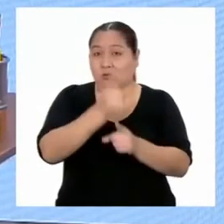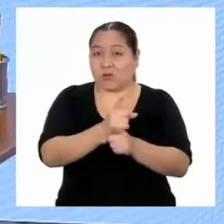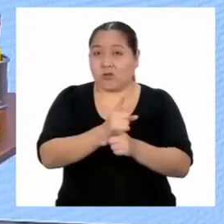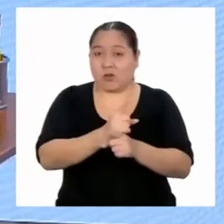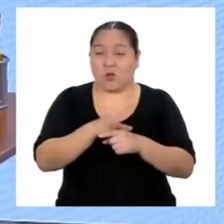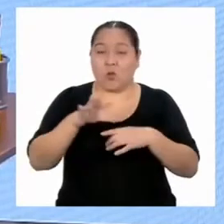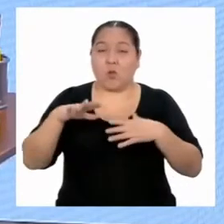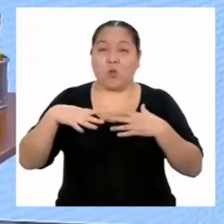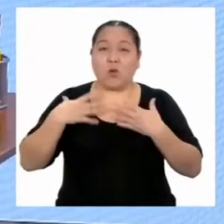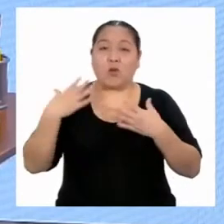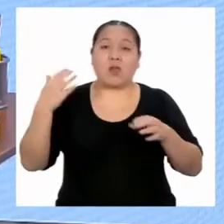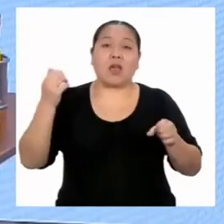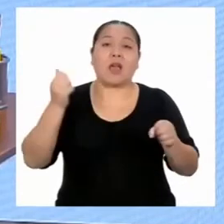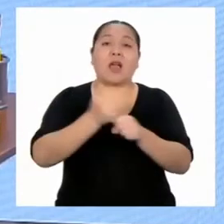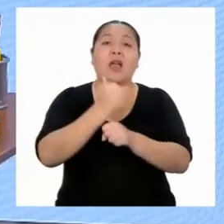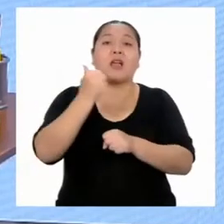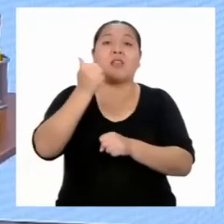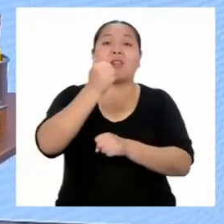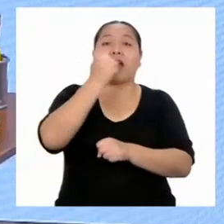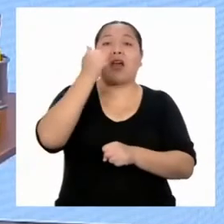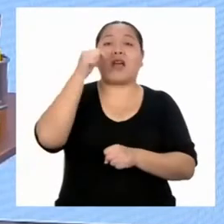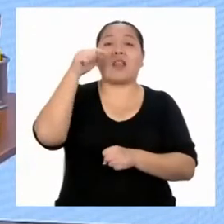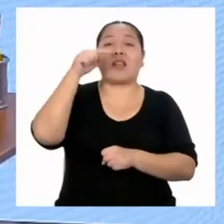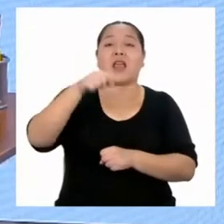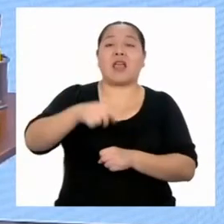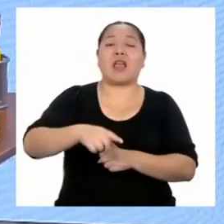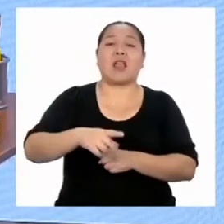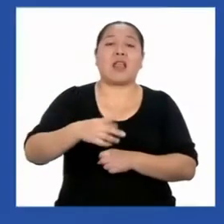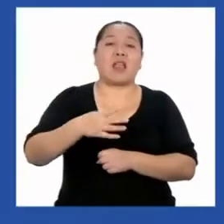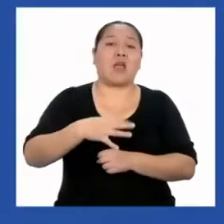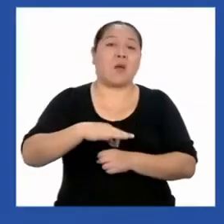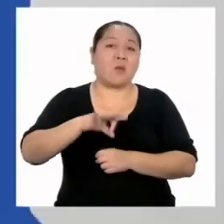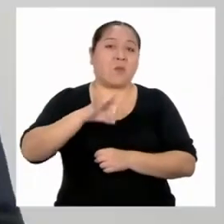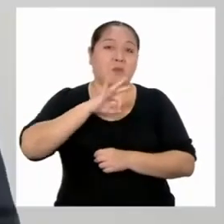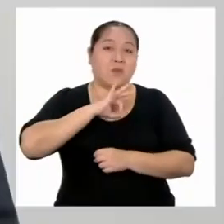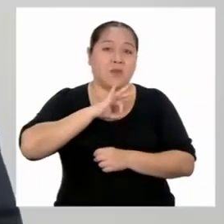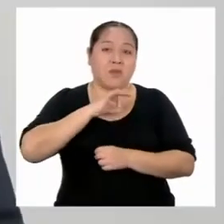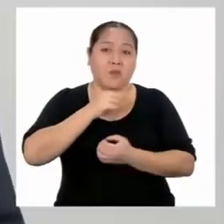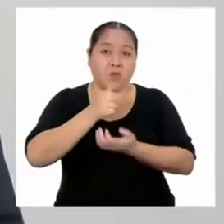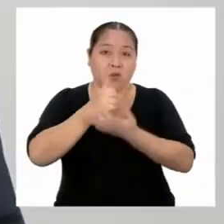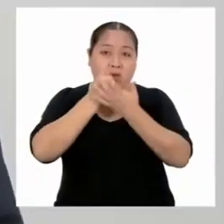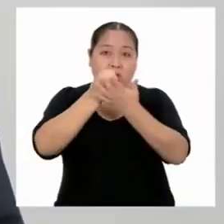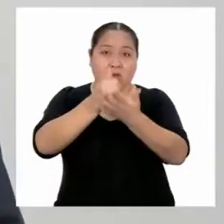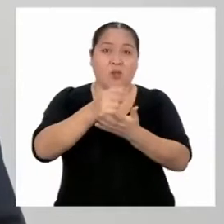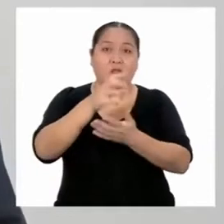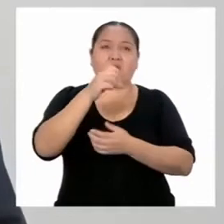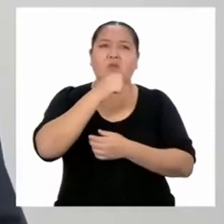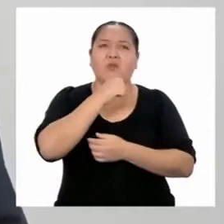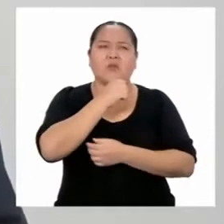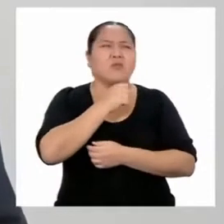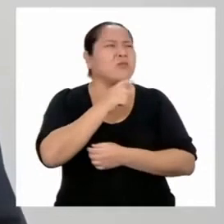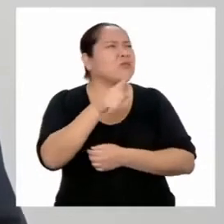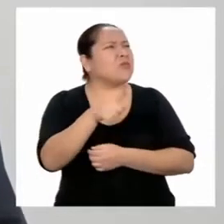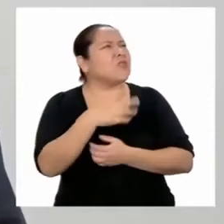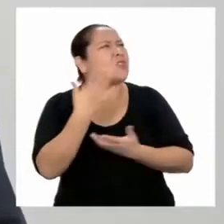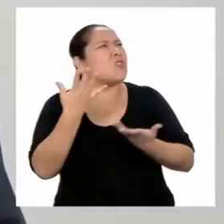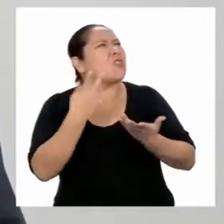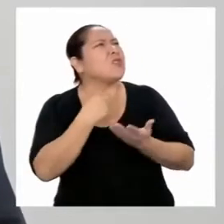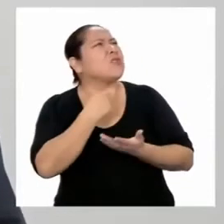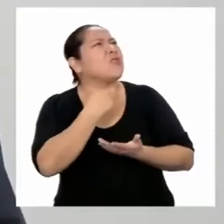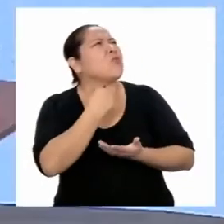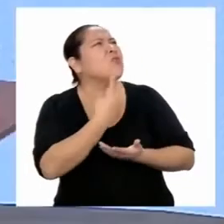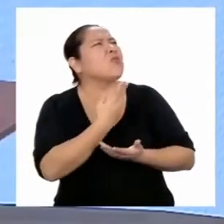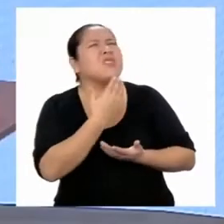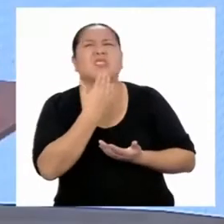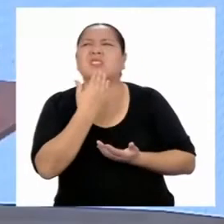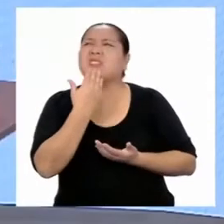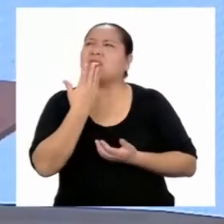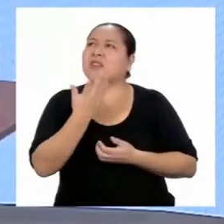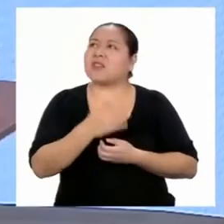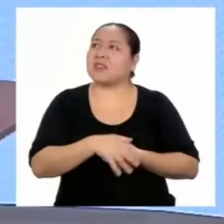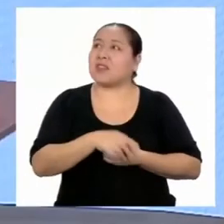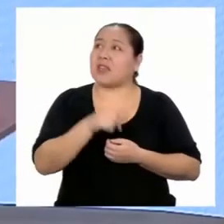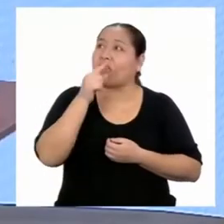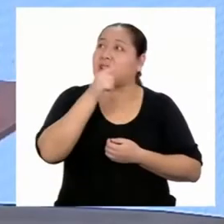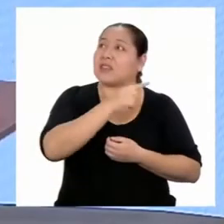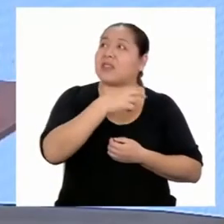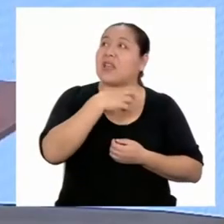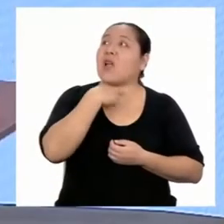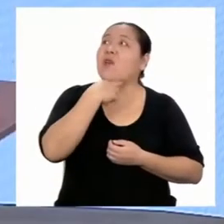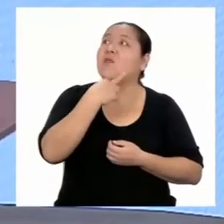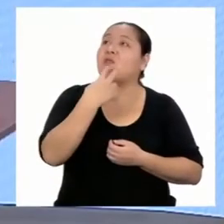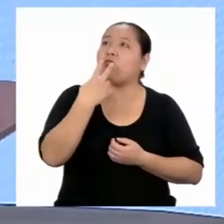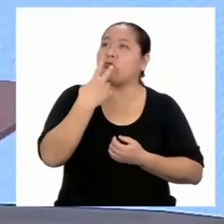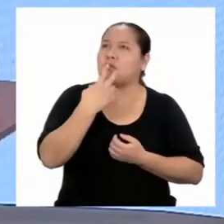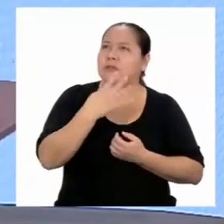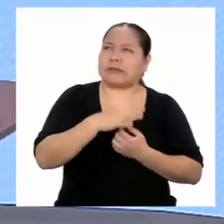podrás ganar el premio y ayudar a tu abuelo. ¿De dónde vino esa voz? ¿Quién es? Es el señor de la voz